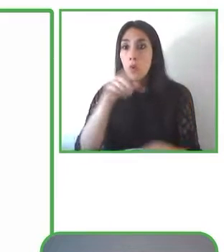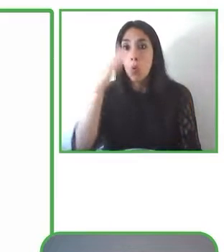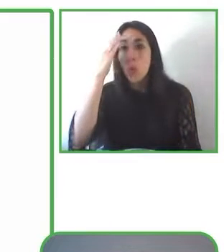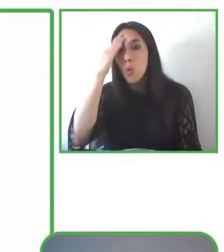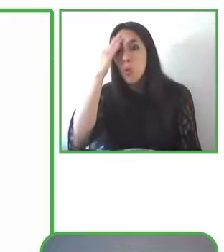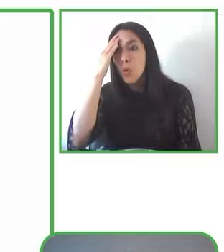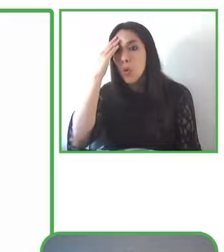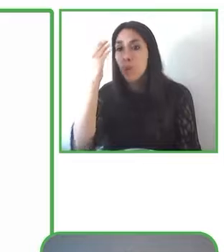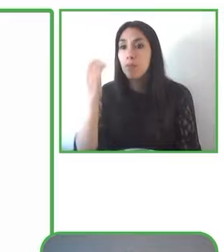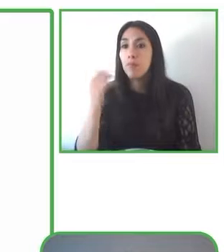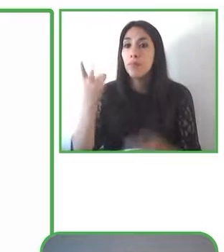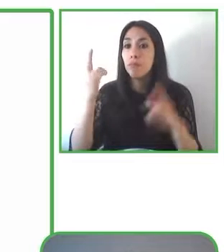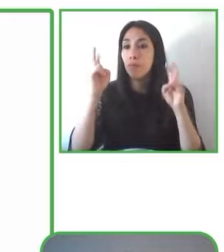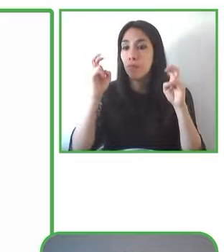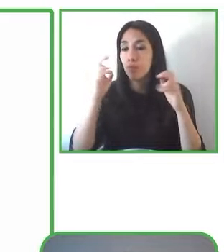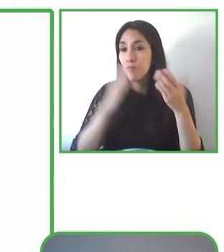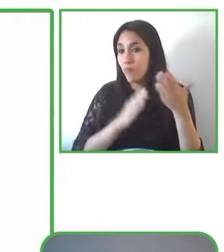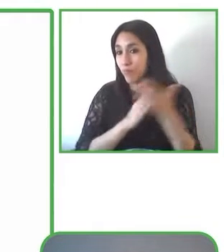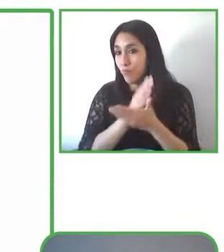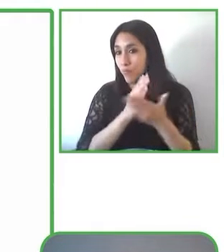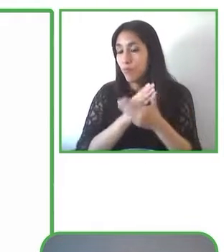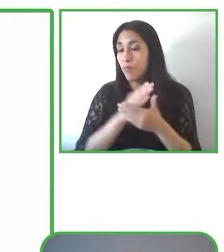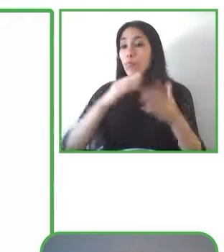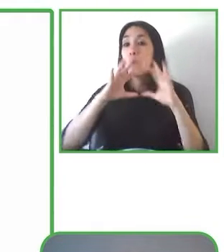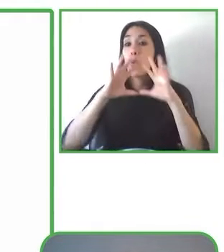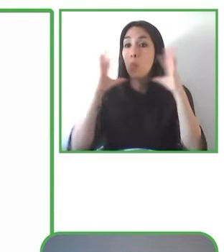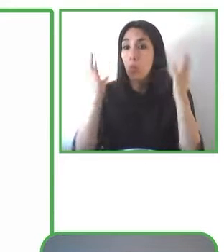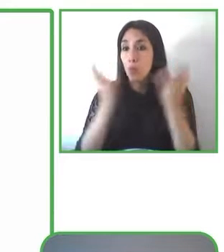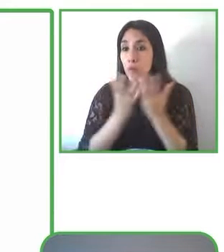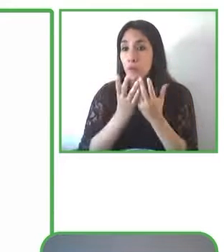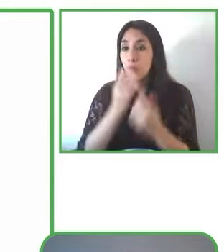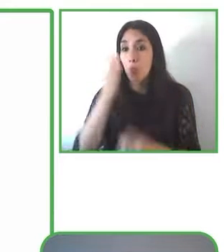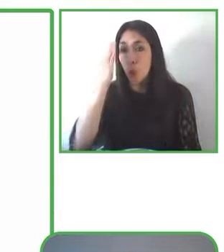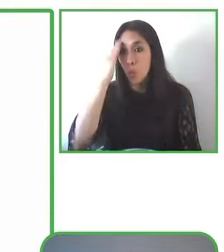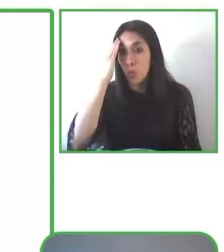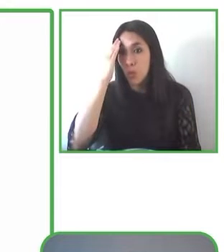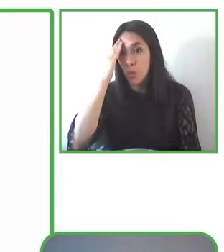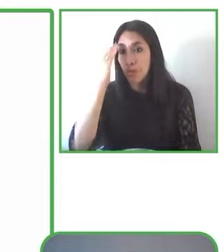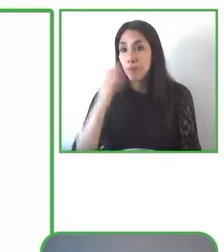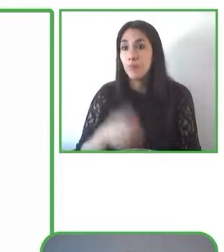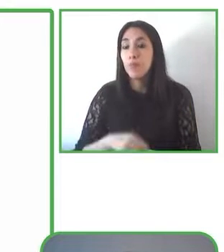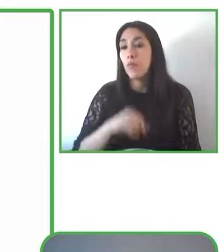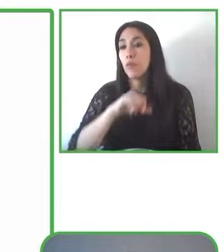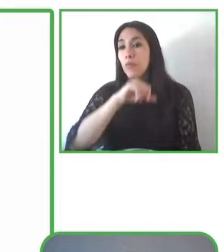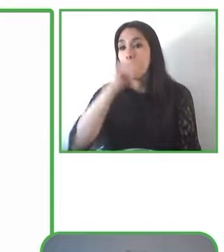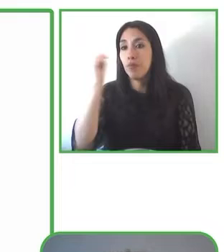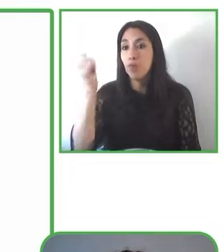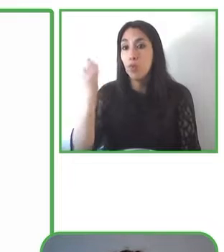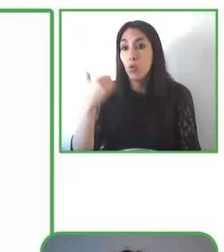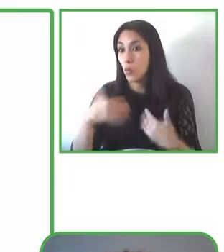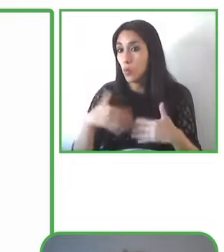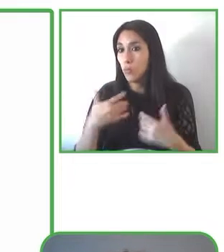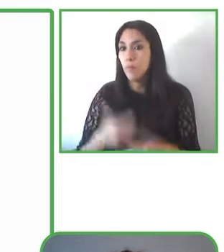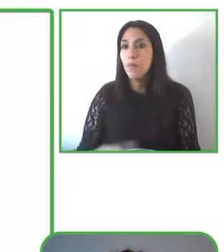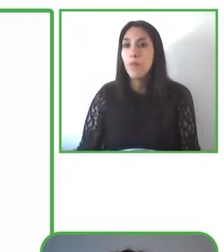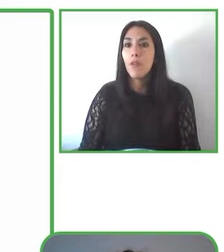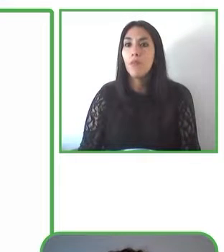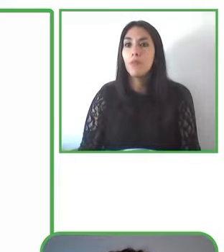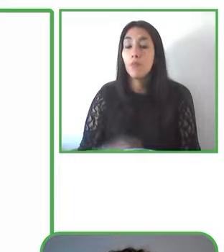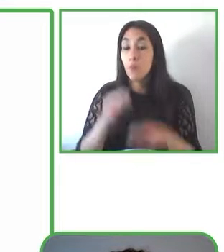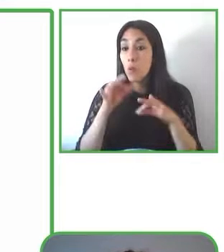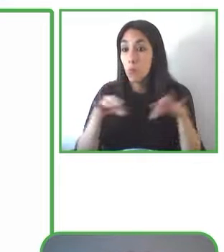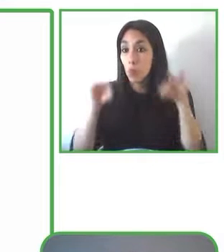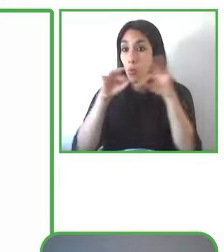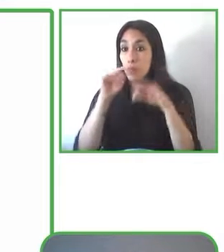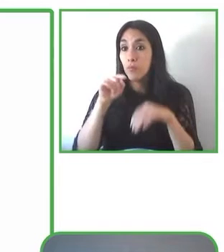pero es muy, muy influyente en lo que es la verdadera inclusión.